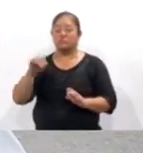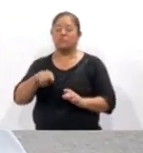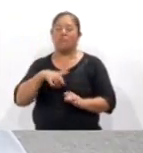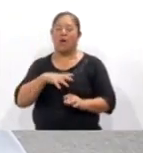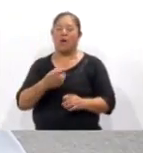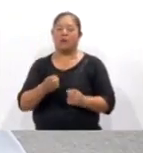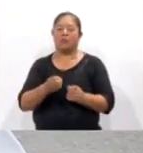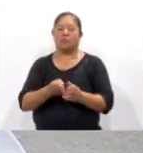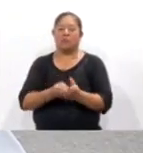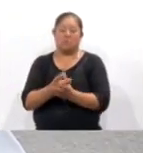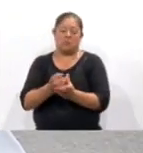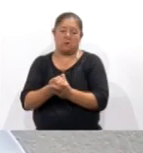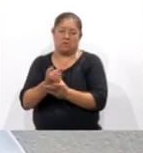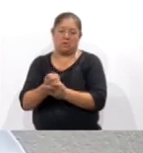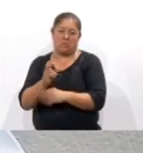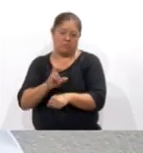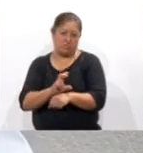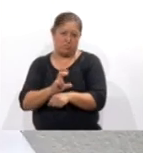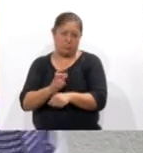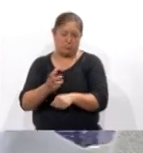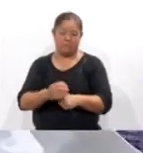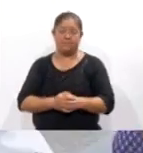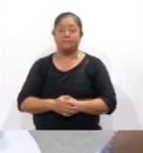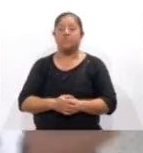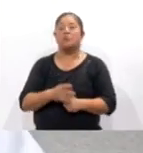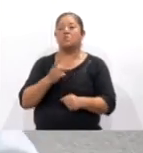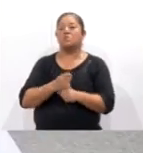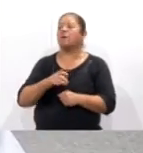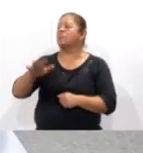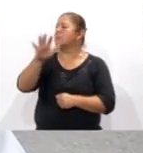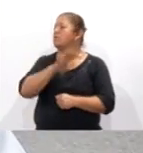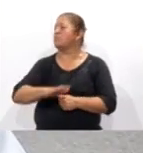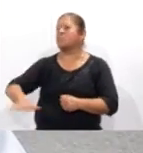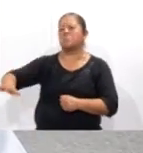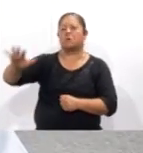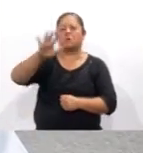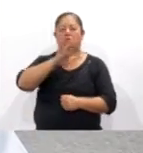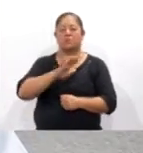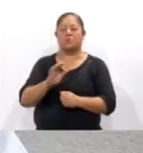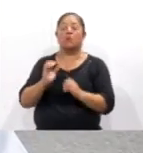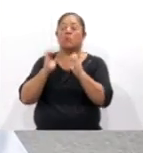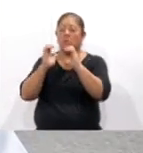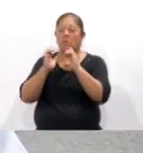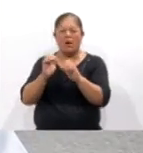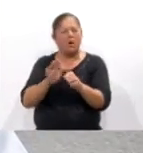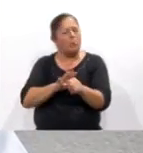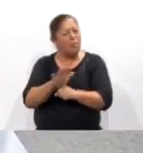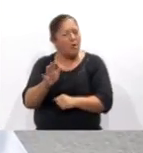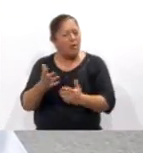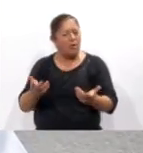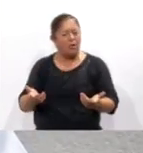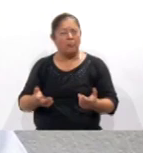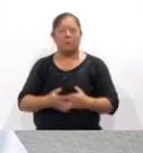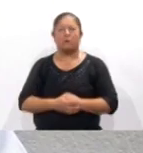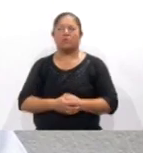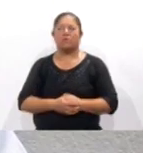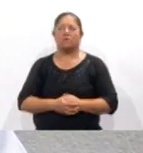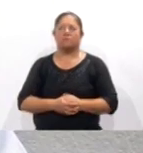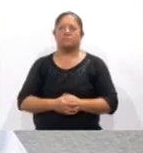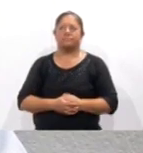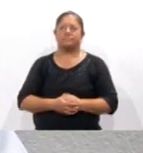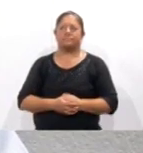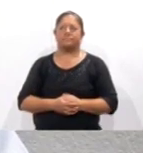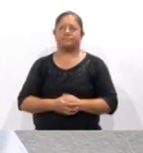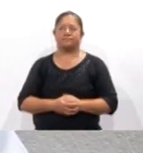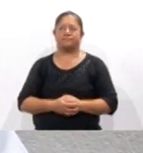Hay dos formas, digamos, de prevenir. Lo primero es en el ambiente, en el ambiente externo. ¿Cómo vamos a prevenir? Pues evitando que